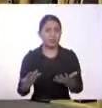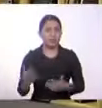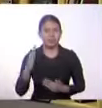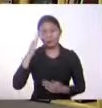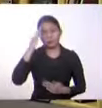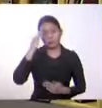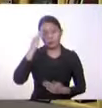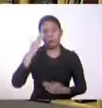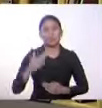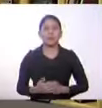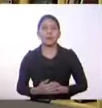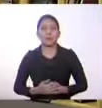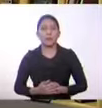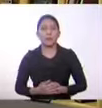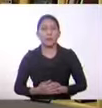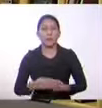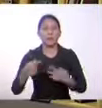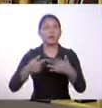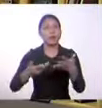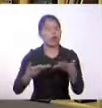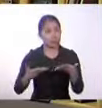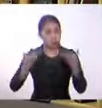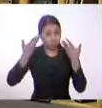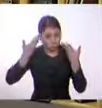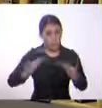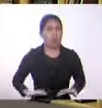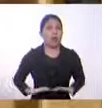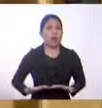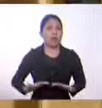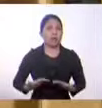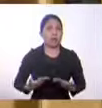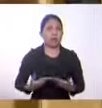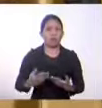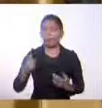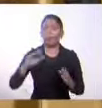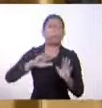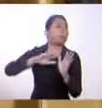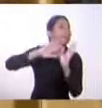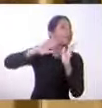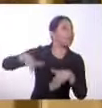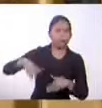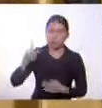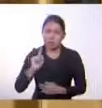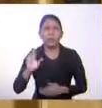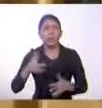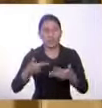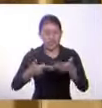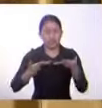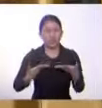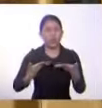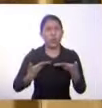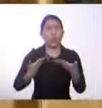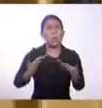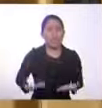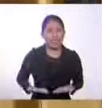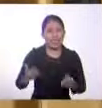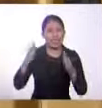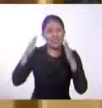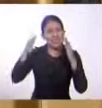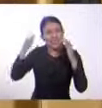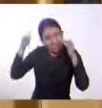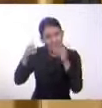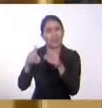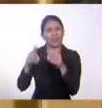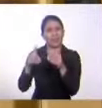llamativo porque hablamos de derechos humanos, de visibilización, pero ¿por qué también hablamos de derechos humanos específicos o